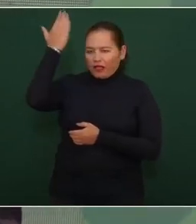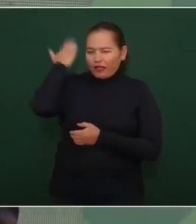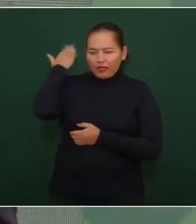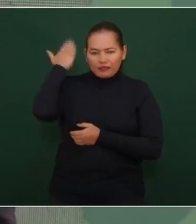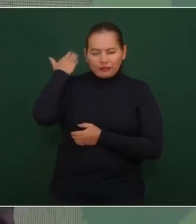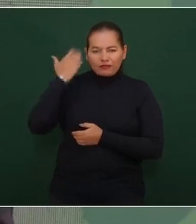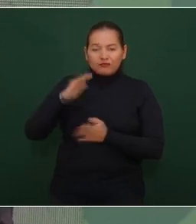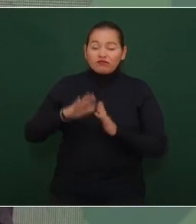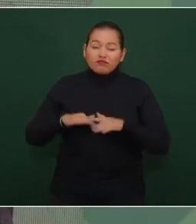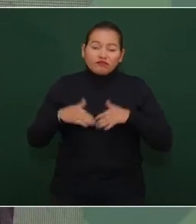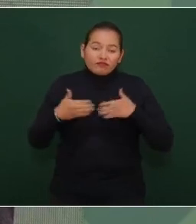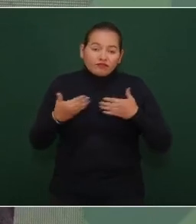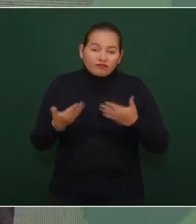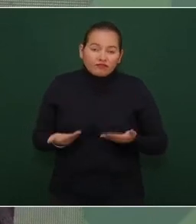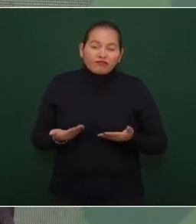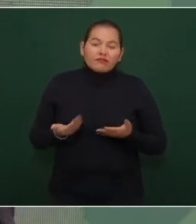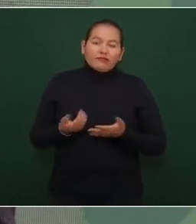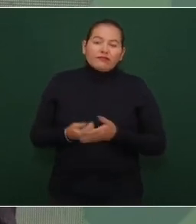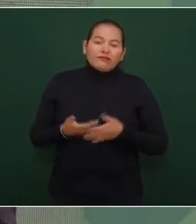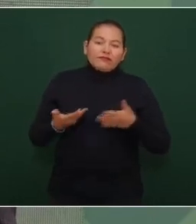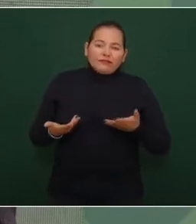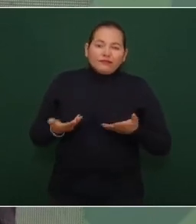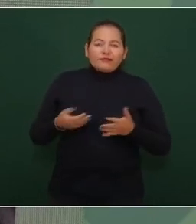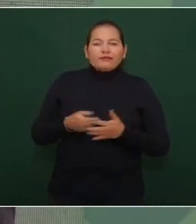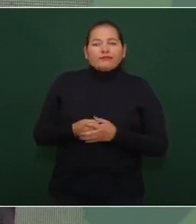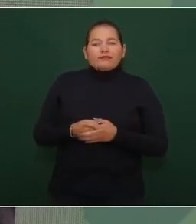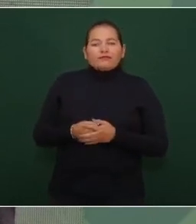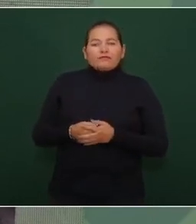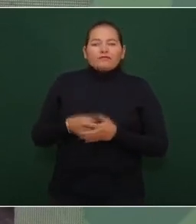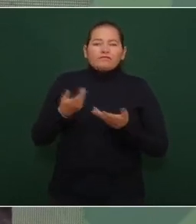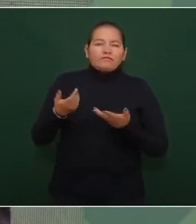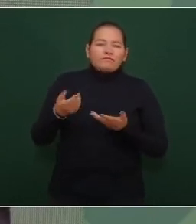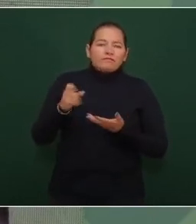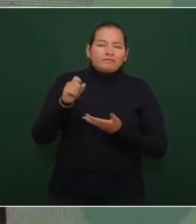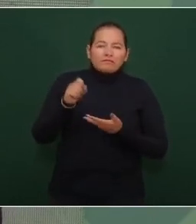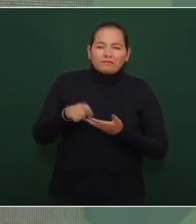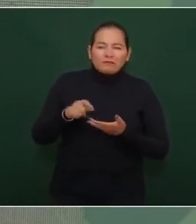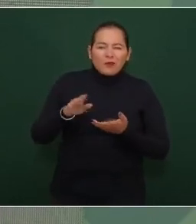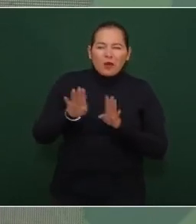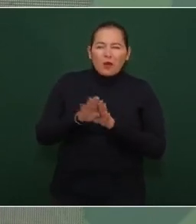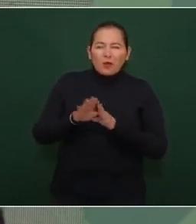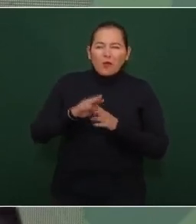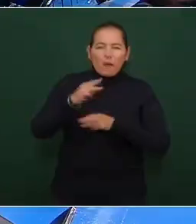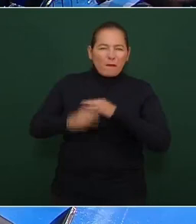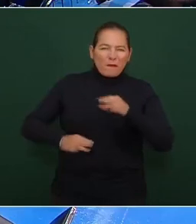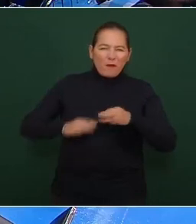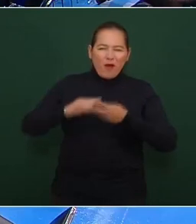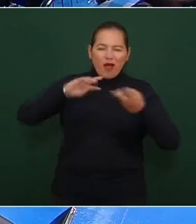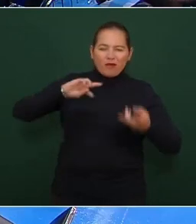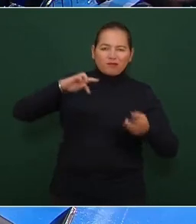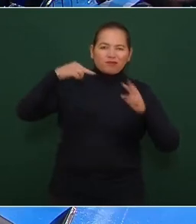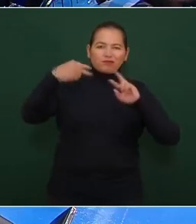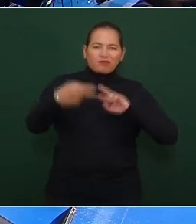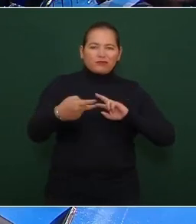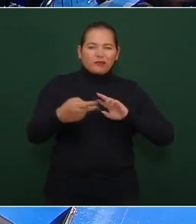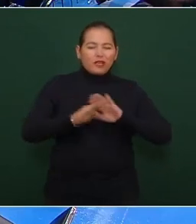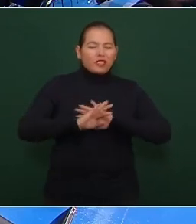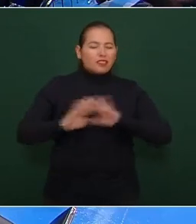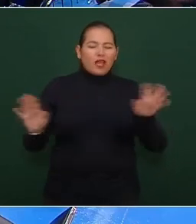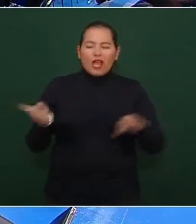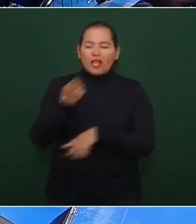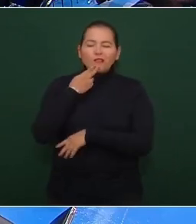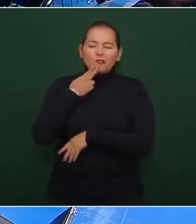y ahora pues es lo mismo como el mundo al revés pero ya no ya no les funciona